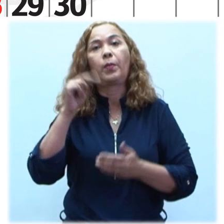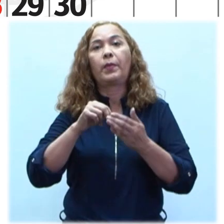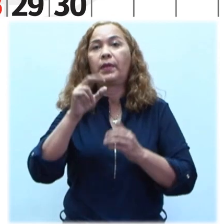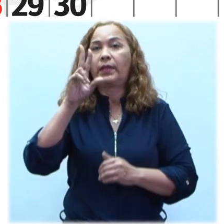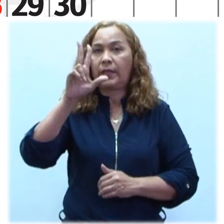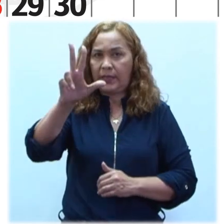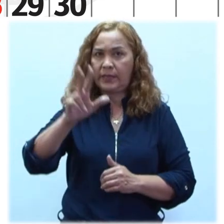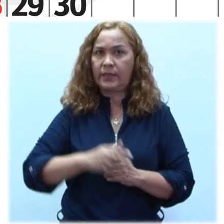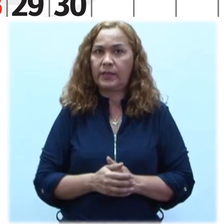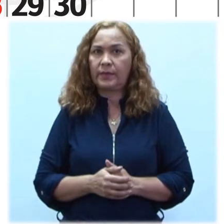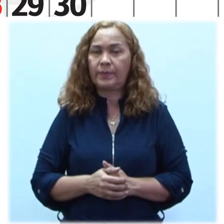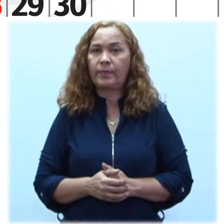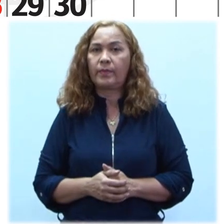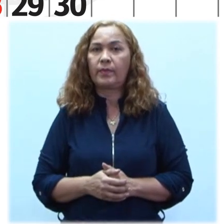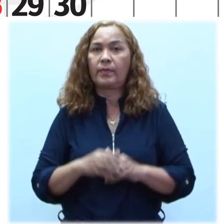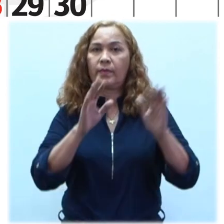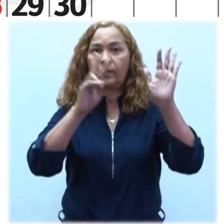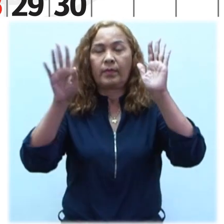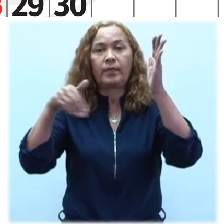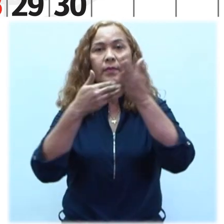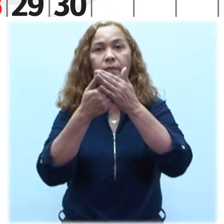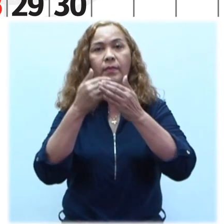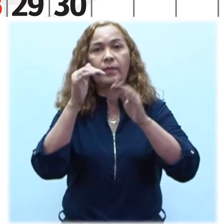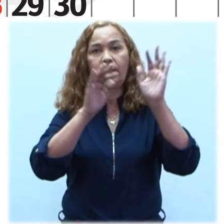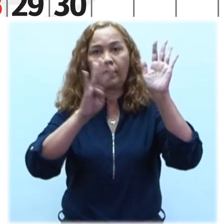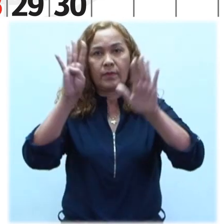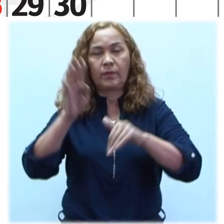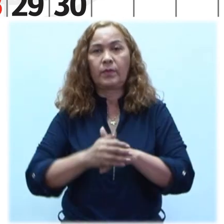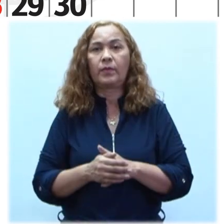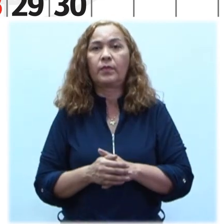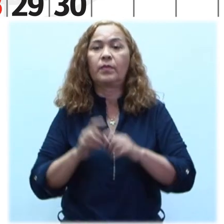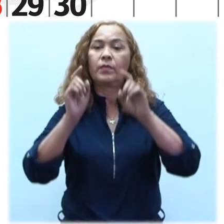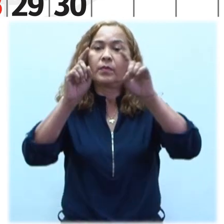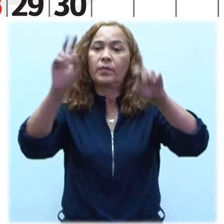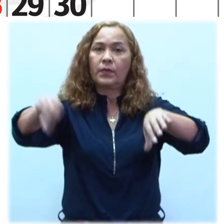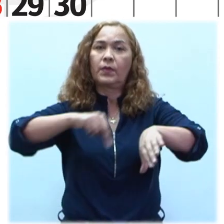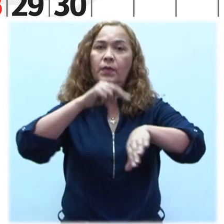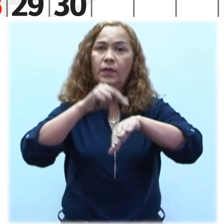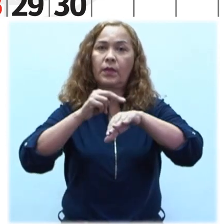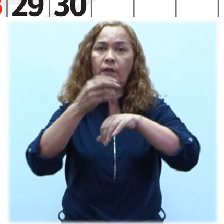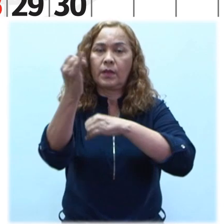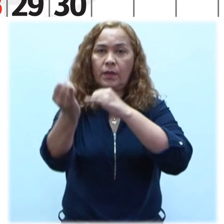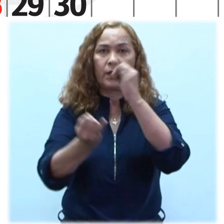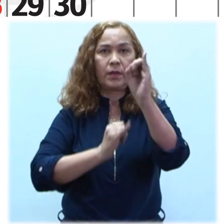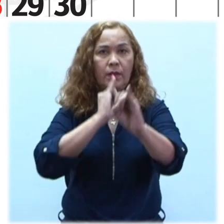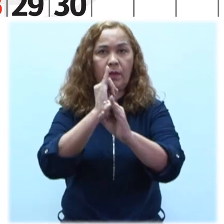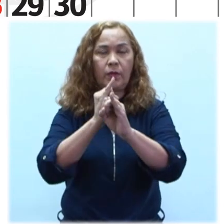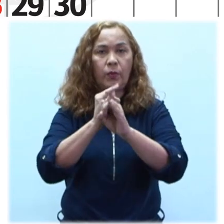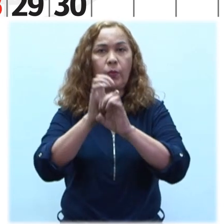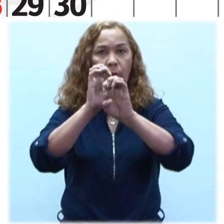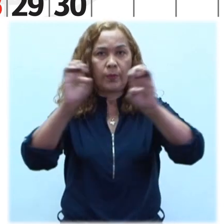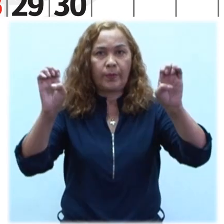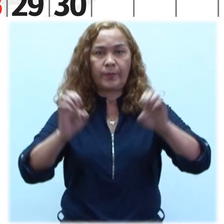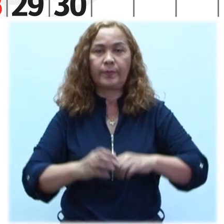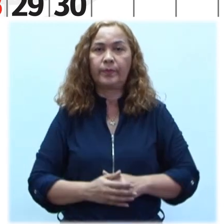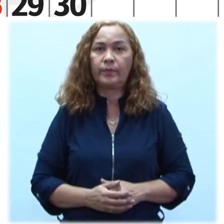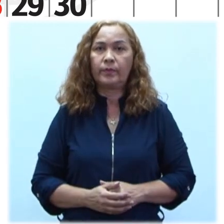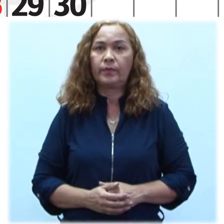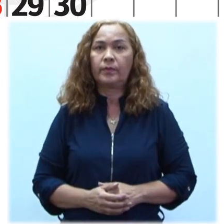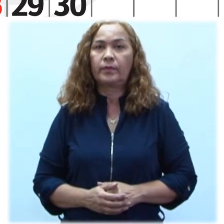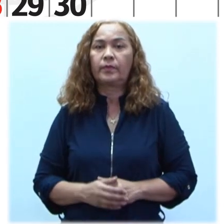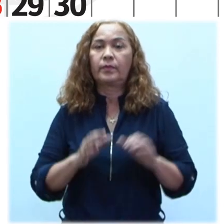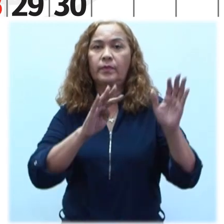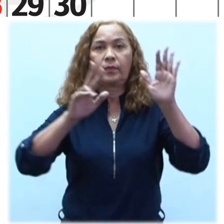2003 Del día 17 al 19 Simposio Nacional e Internacional Curricular